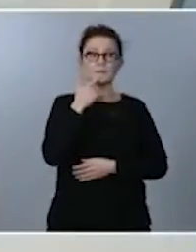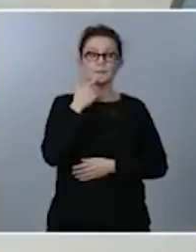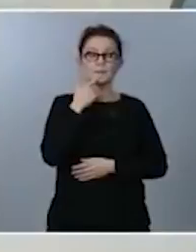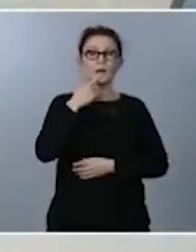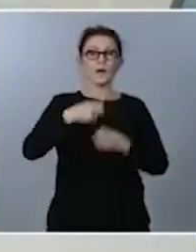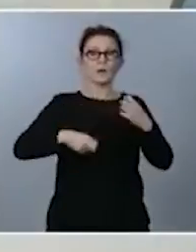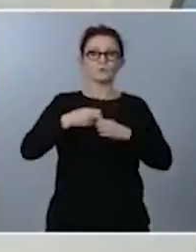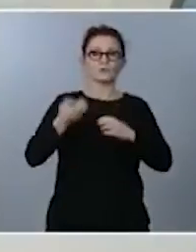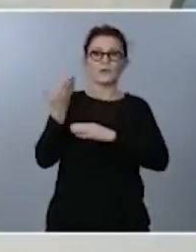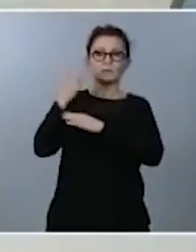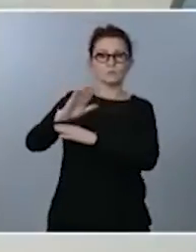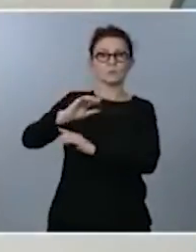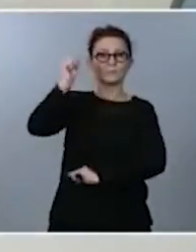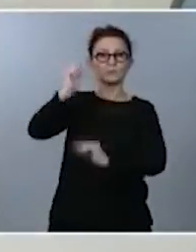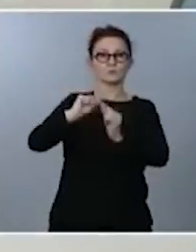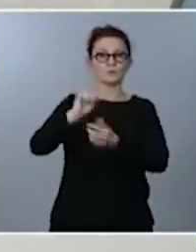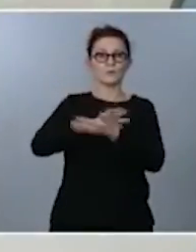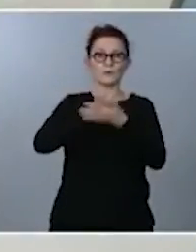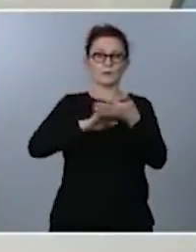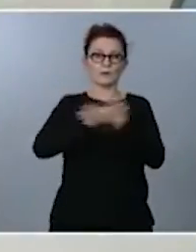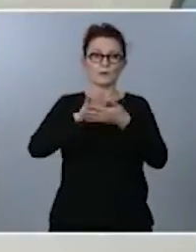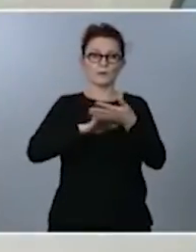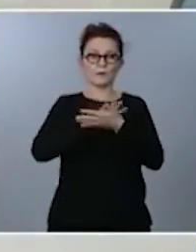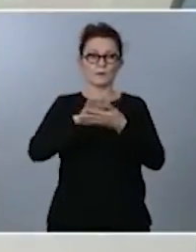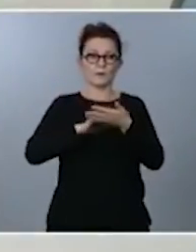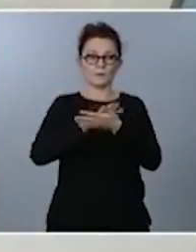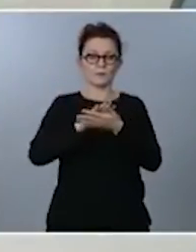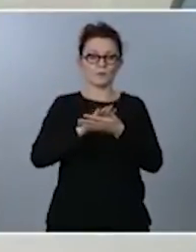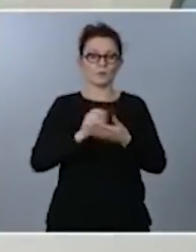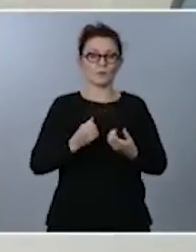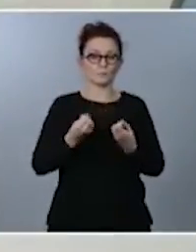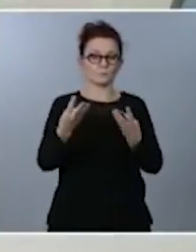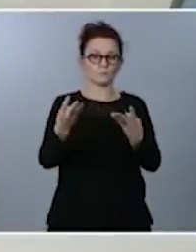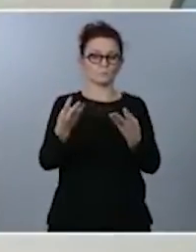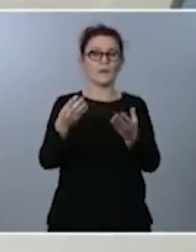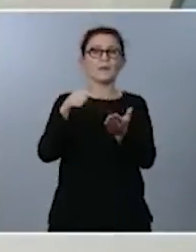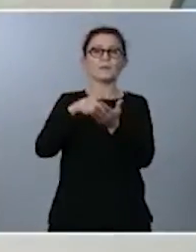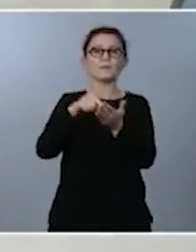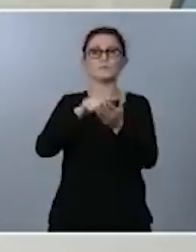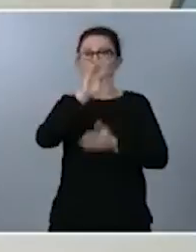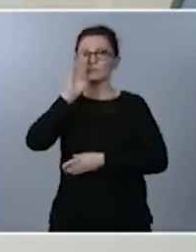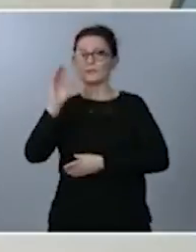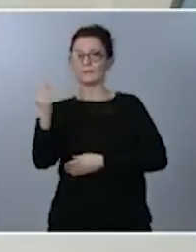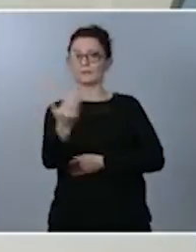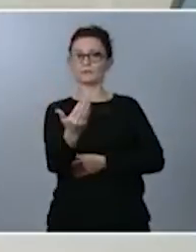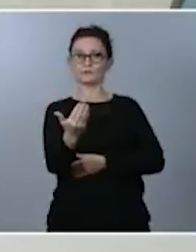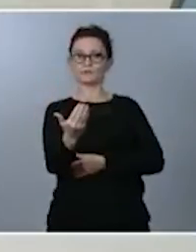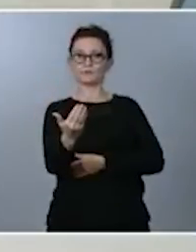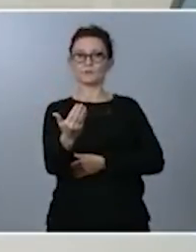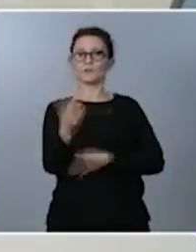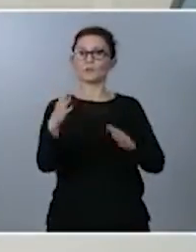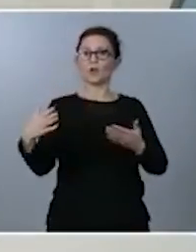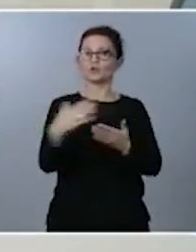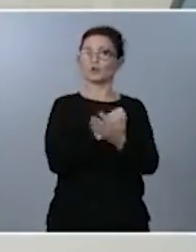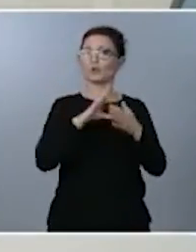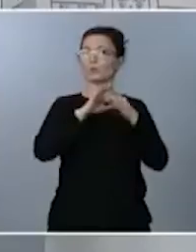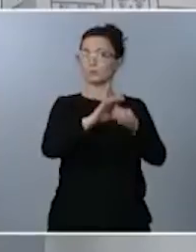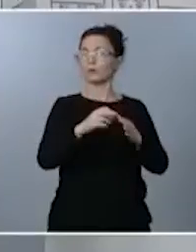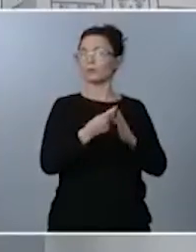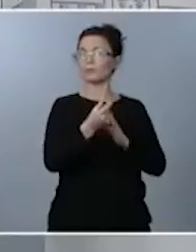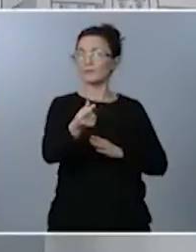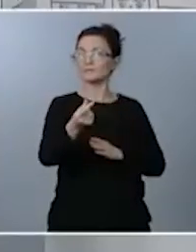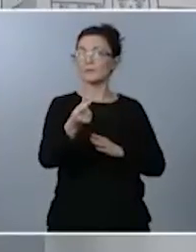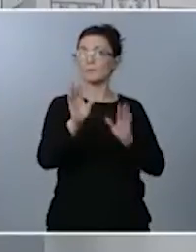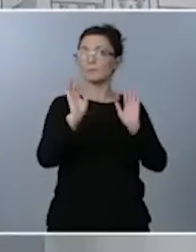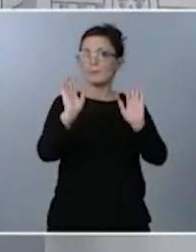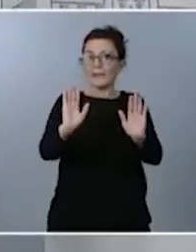hablaban de una notable cuantía en impuestos indirectos. Entonces, ¿sería todo atribuible el diésel? O sea, no hay ningún plan en el IVA, no se